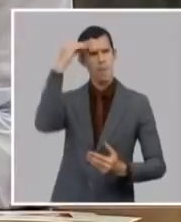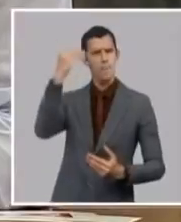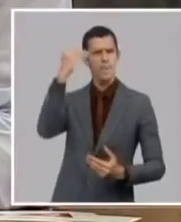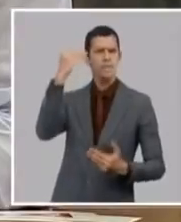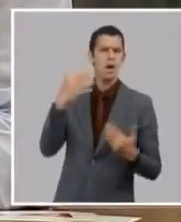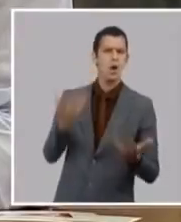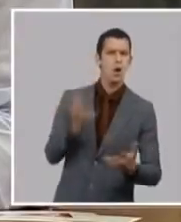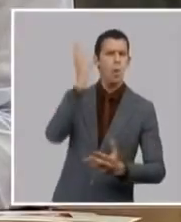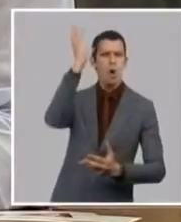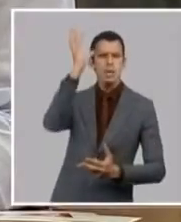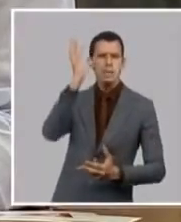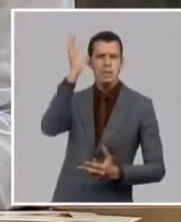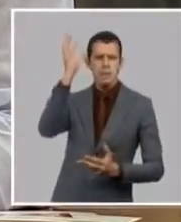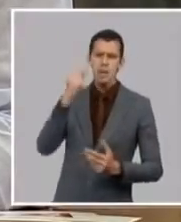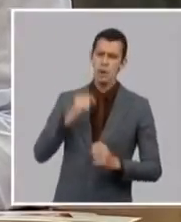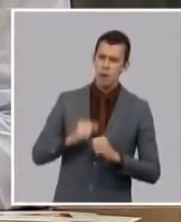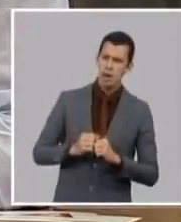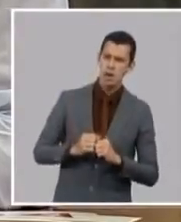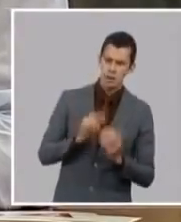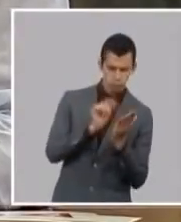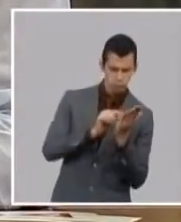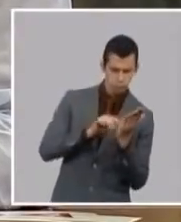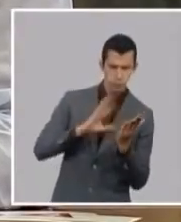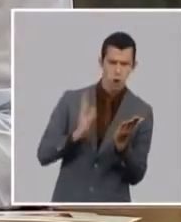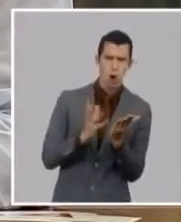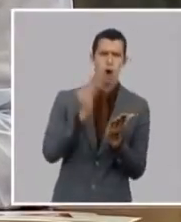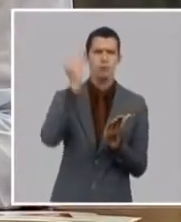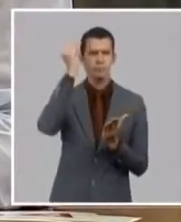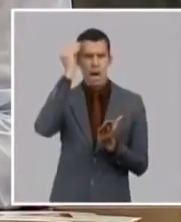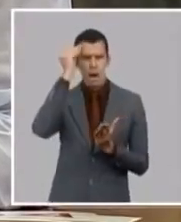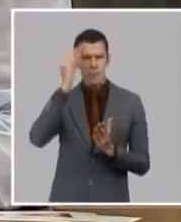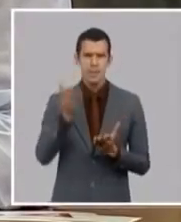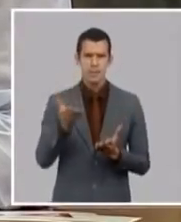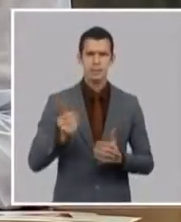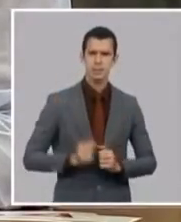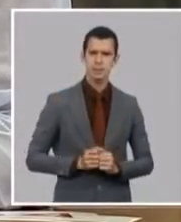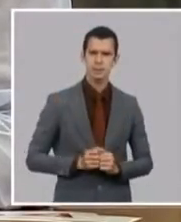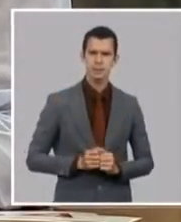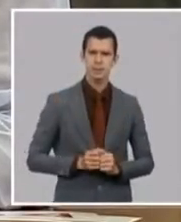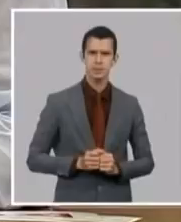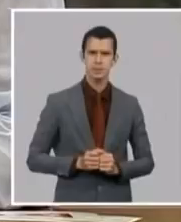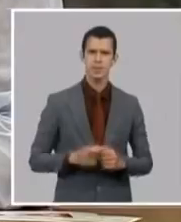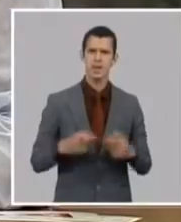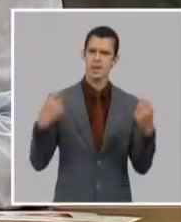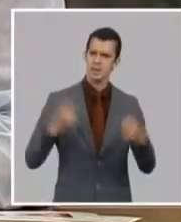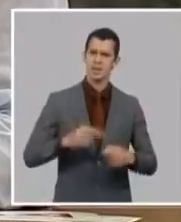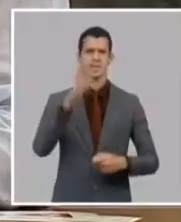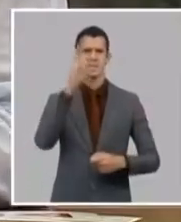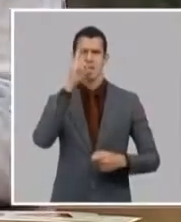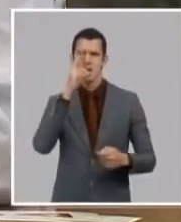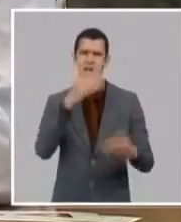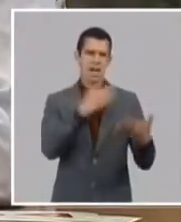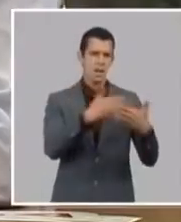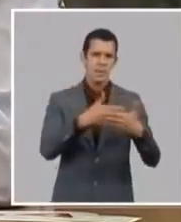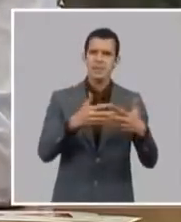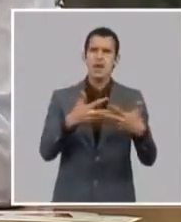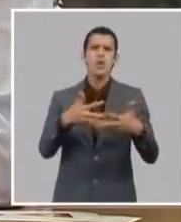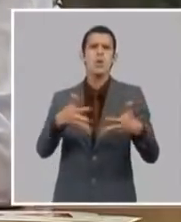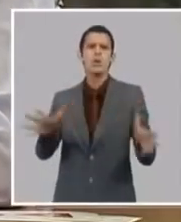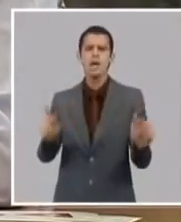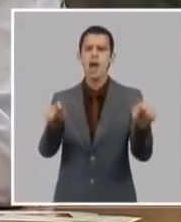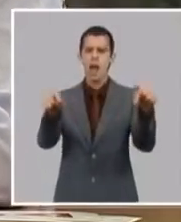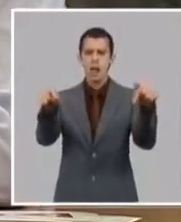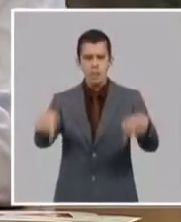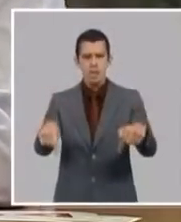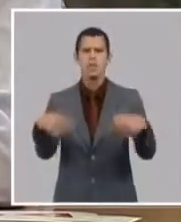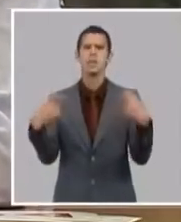de las organizaciones de masa también de las organizaciones barriales y sobre todo de las instituciones aquí todas las empresas que están en un barrio todos